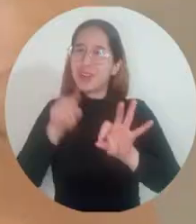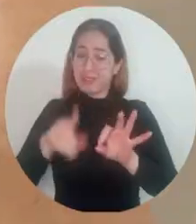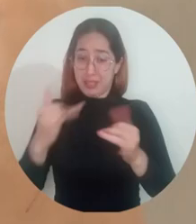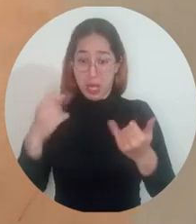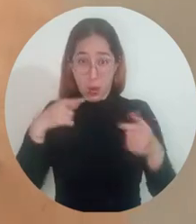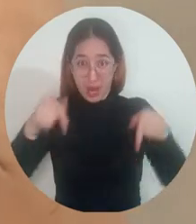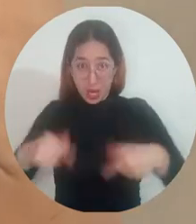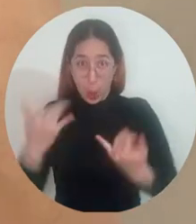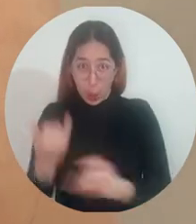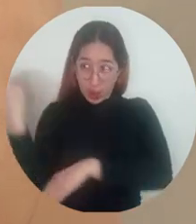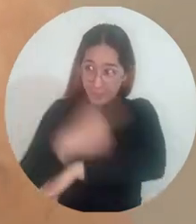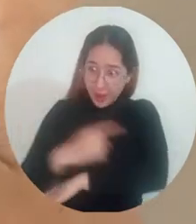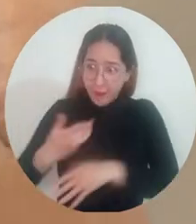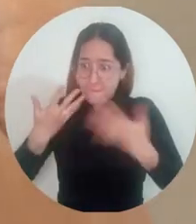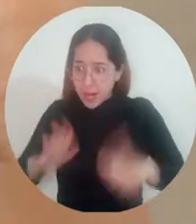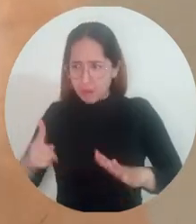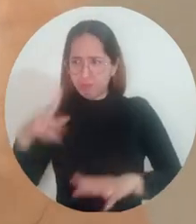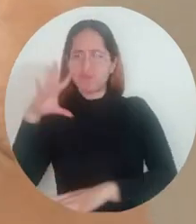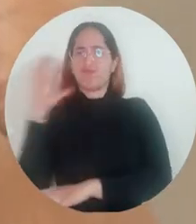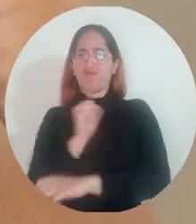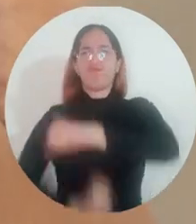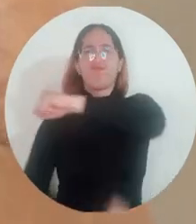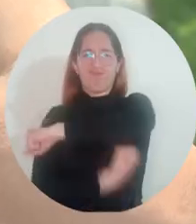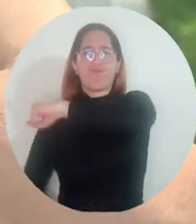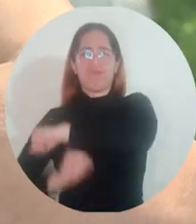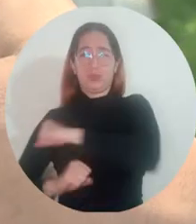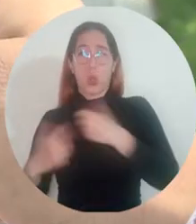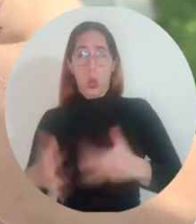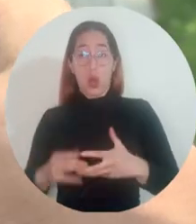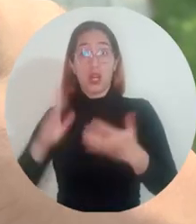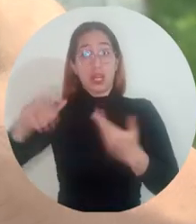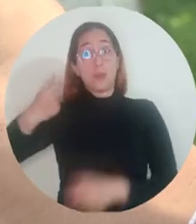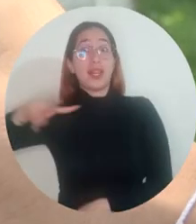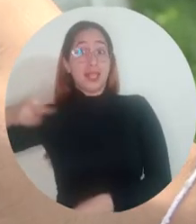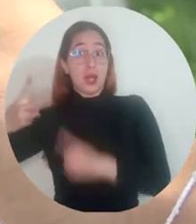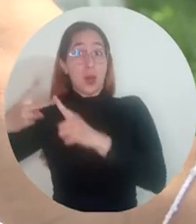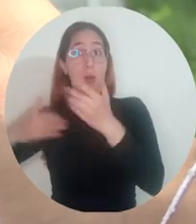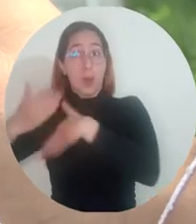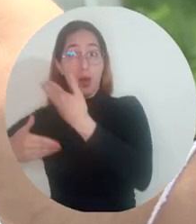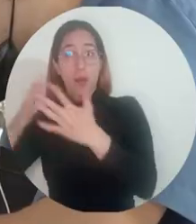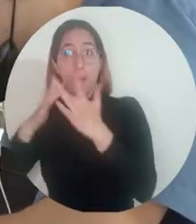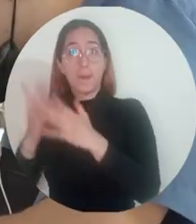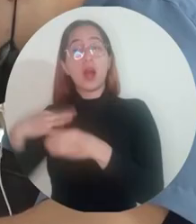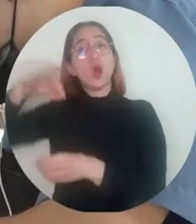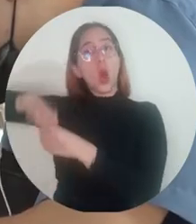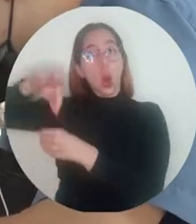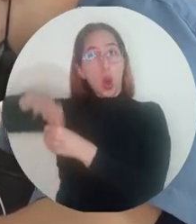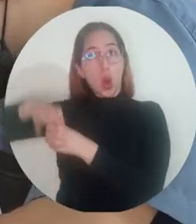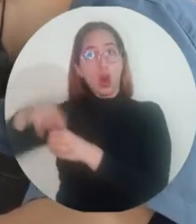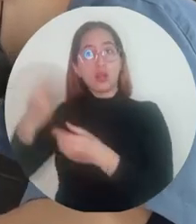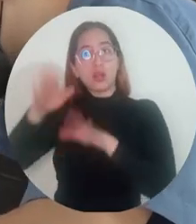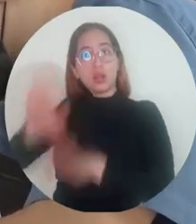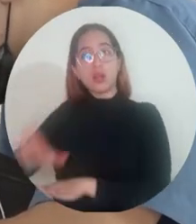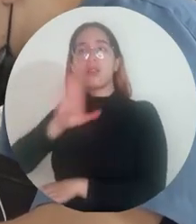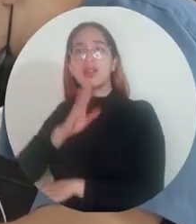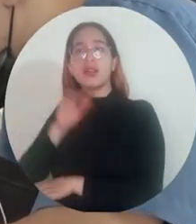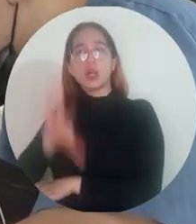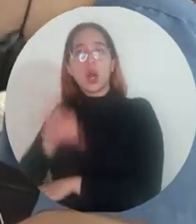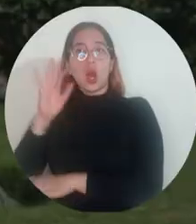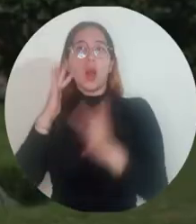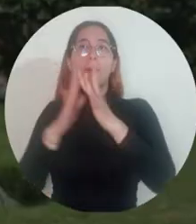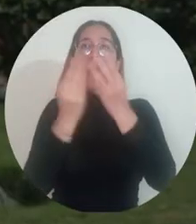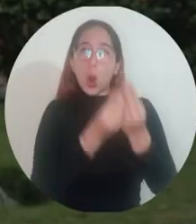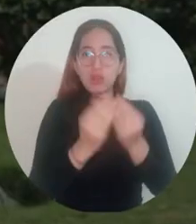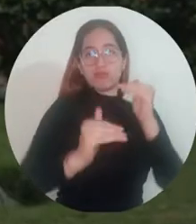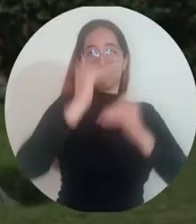participación y la democracia quedó fortalecida después de este proceso y seguiremos adelante con la segunda etapa para